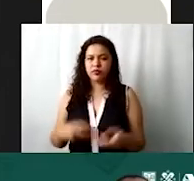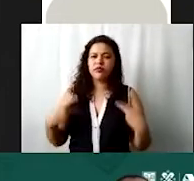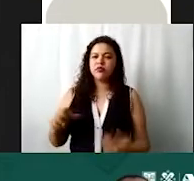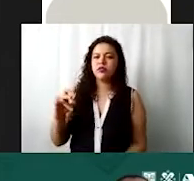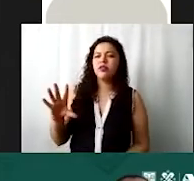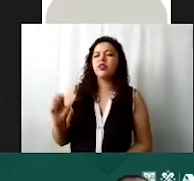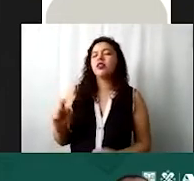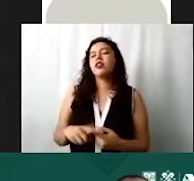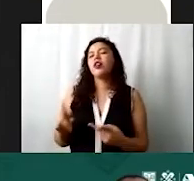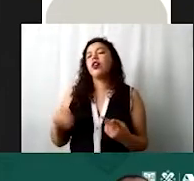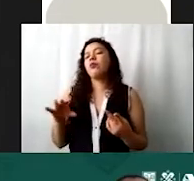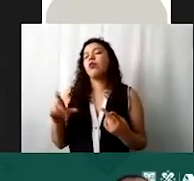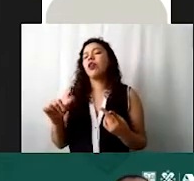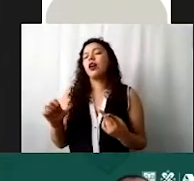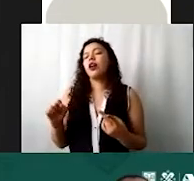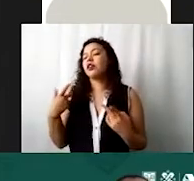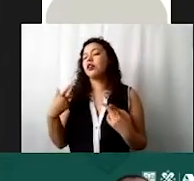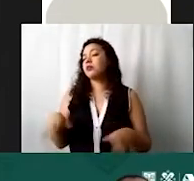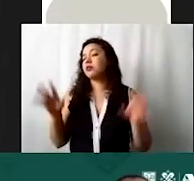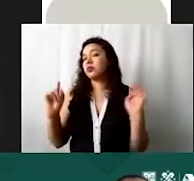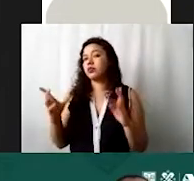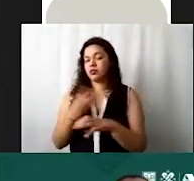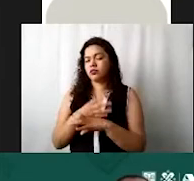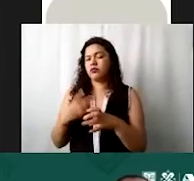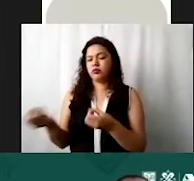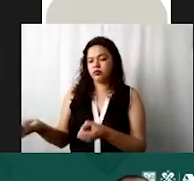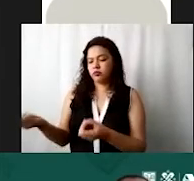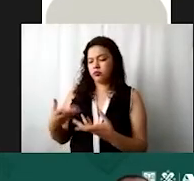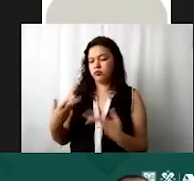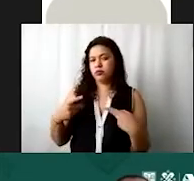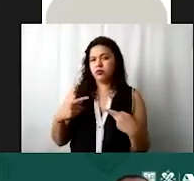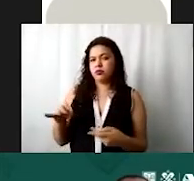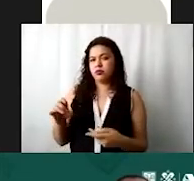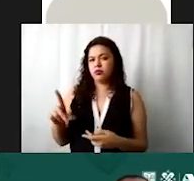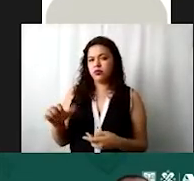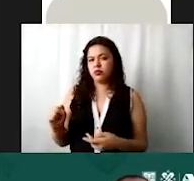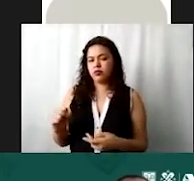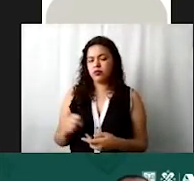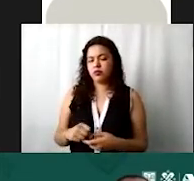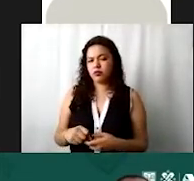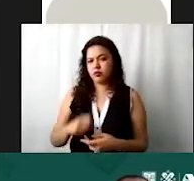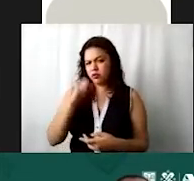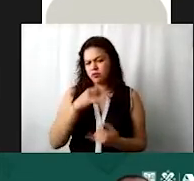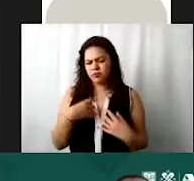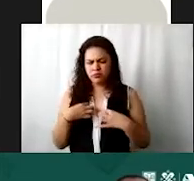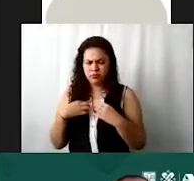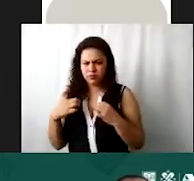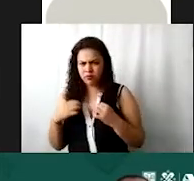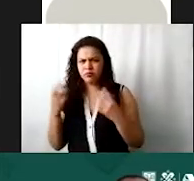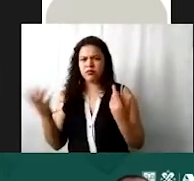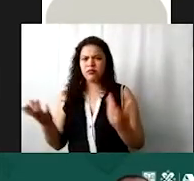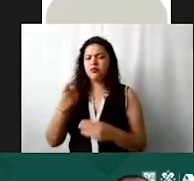morales vamos a suponer que tú recibes en especie alimentos de personas morales también puedes recibir ropa puedes recibir